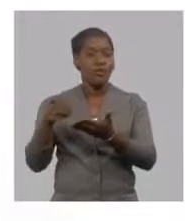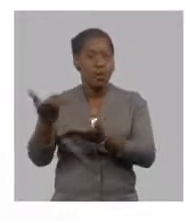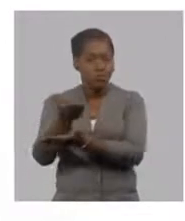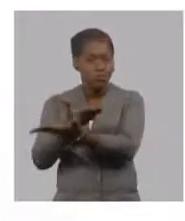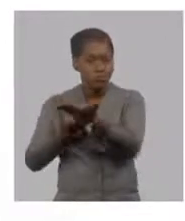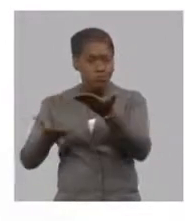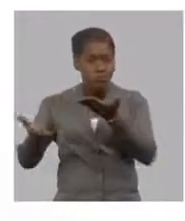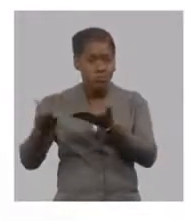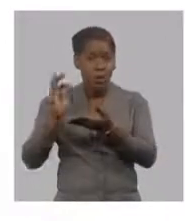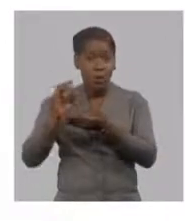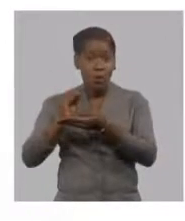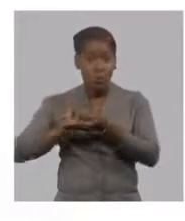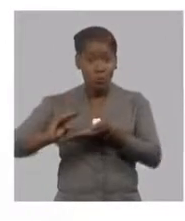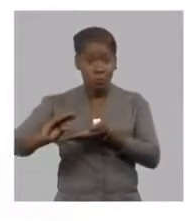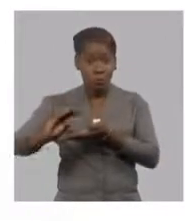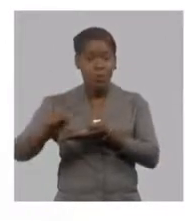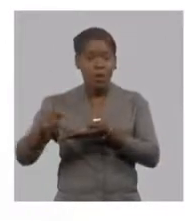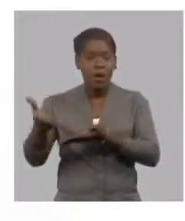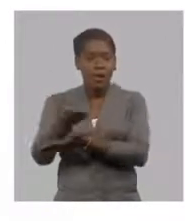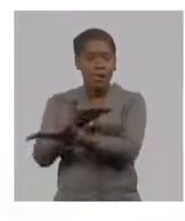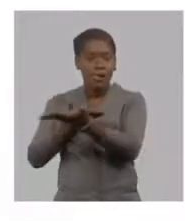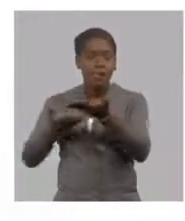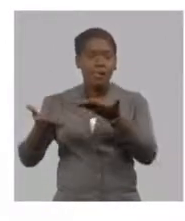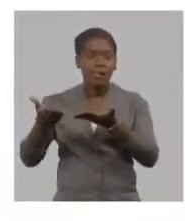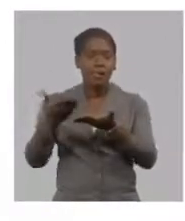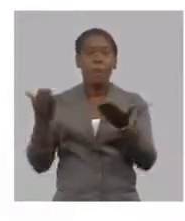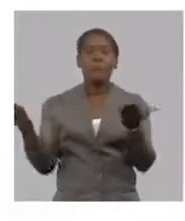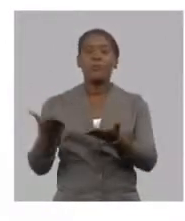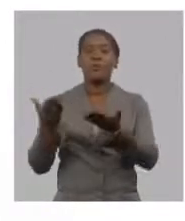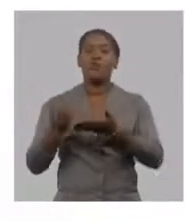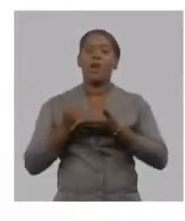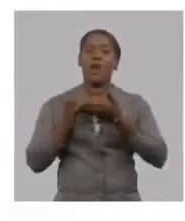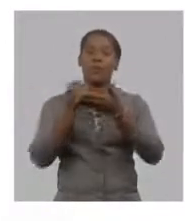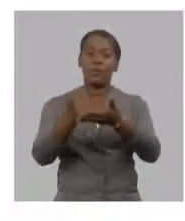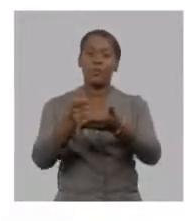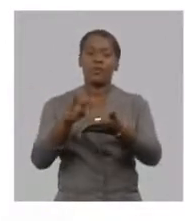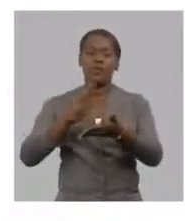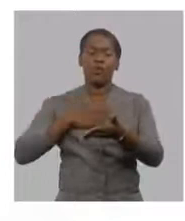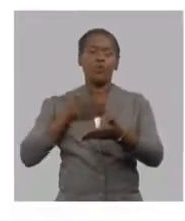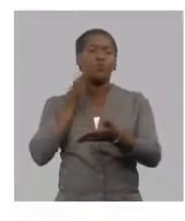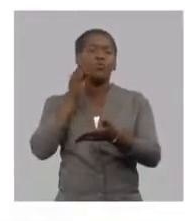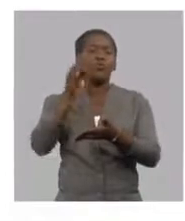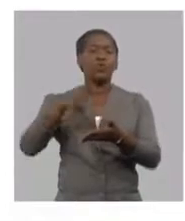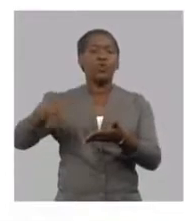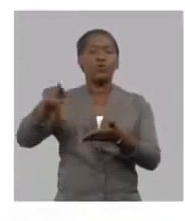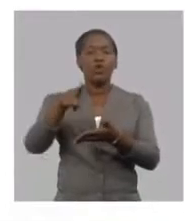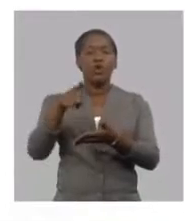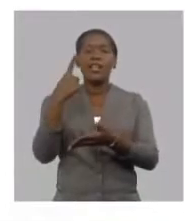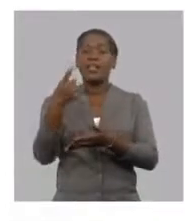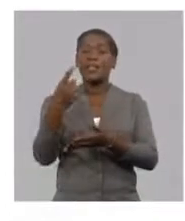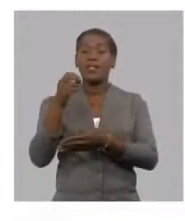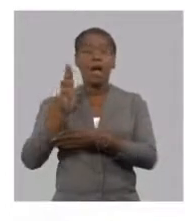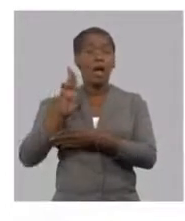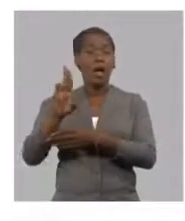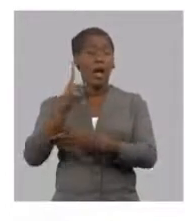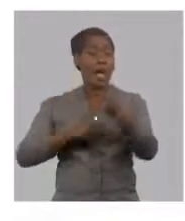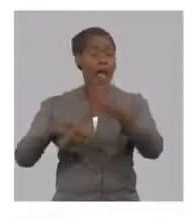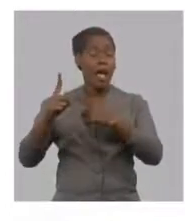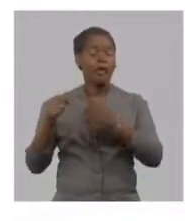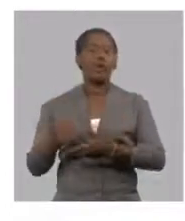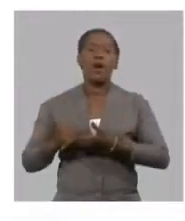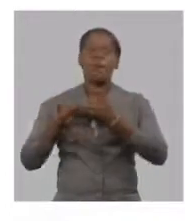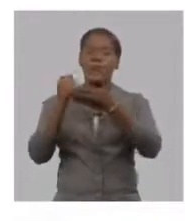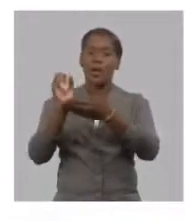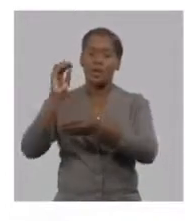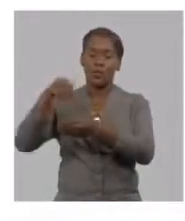reinvertir para lograr mayor rendimiento y eso poderlo dar como beneficio futuro e inmediato a los productores o sea tanto agrícola